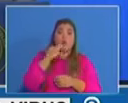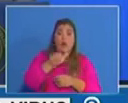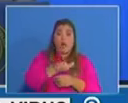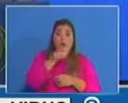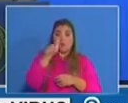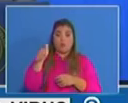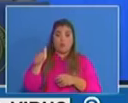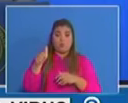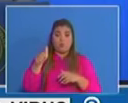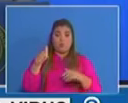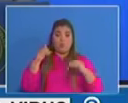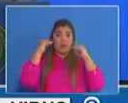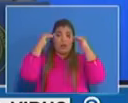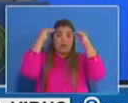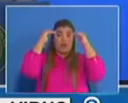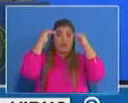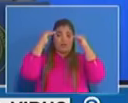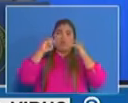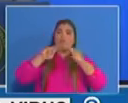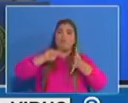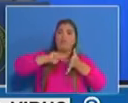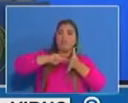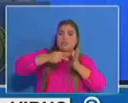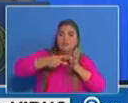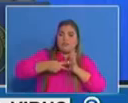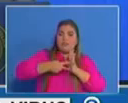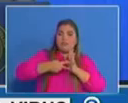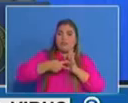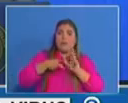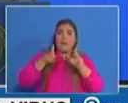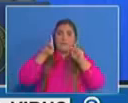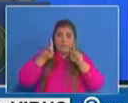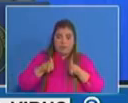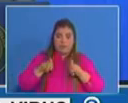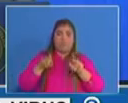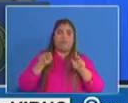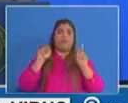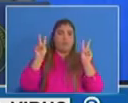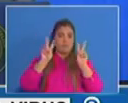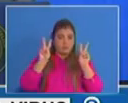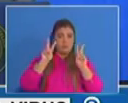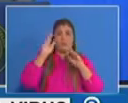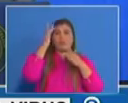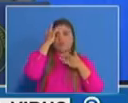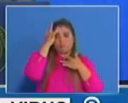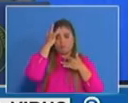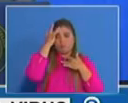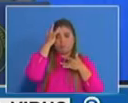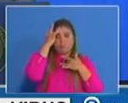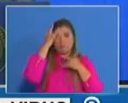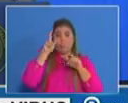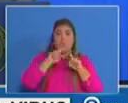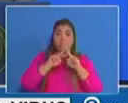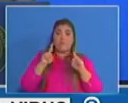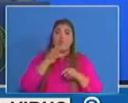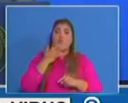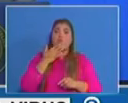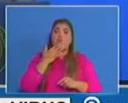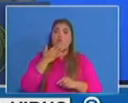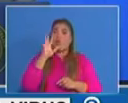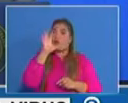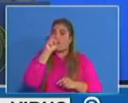superior corresponderían aquellos casos que se mantienen activos mientras que las barras naranja que